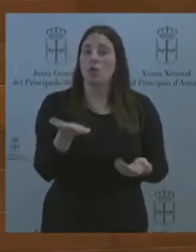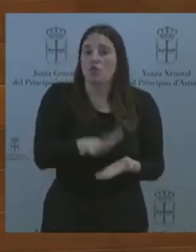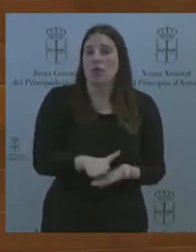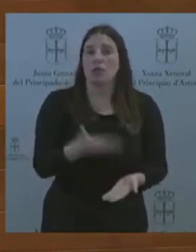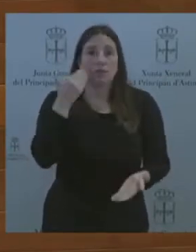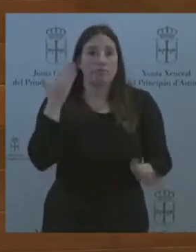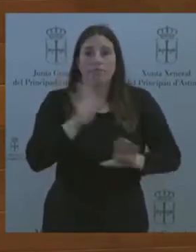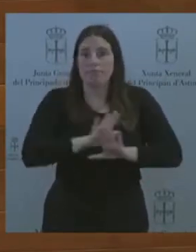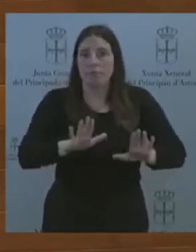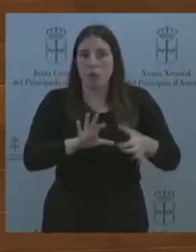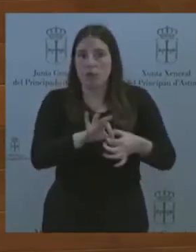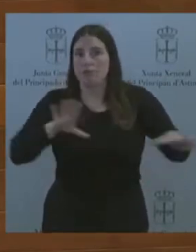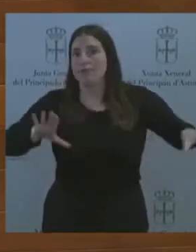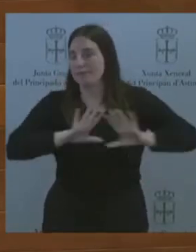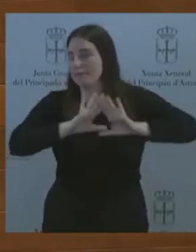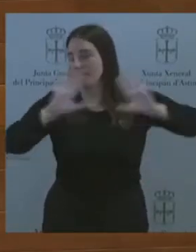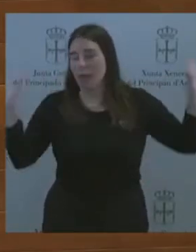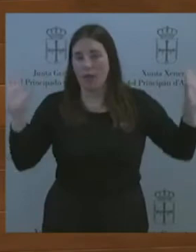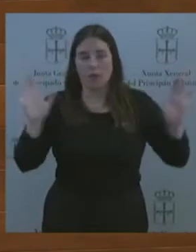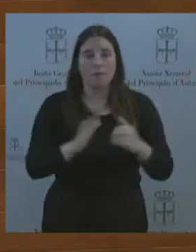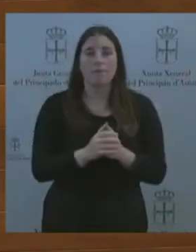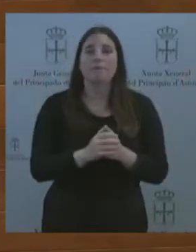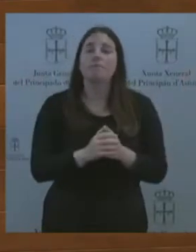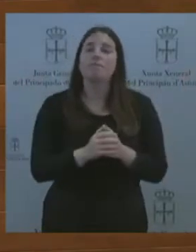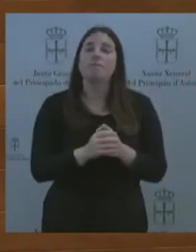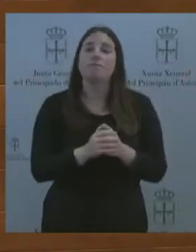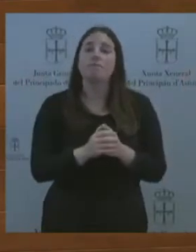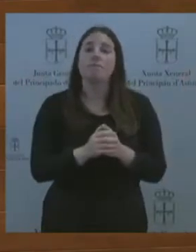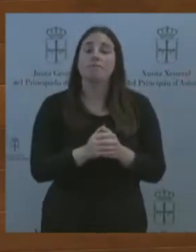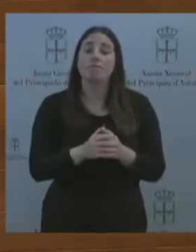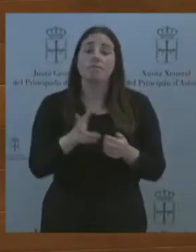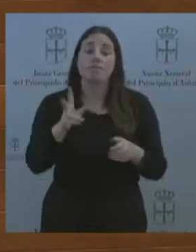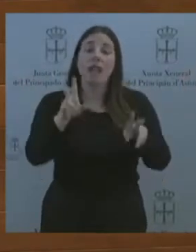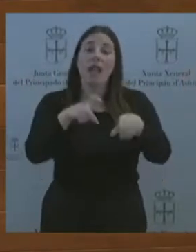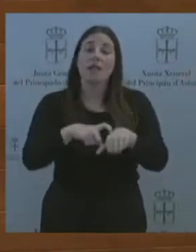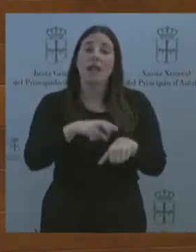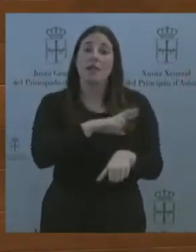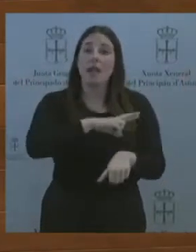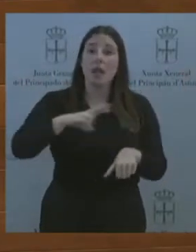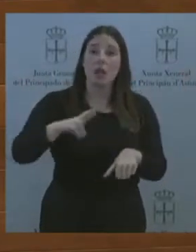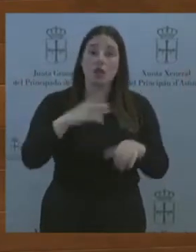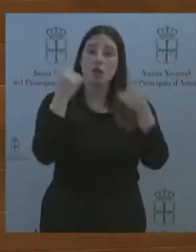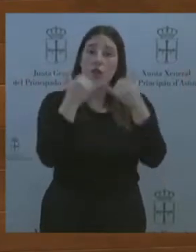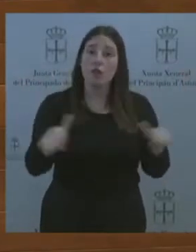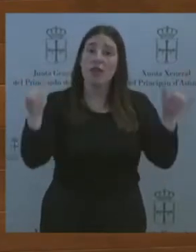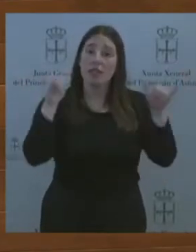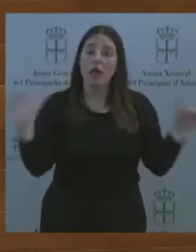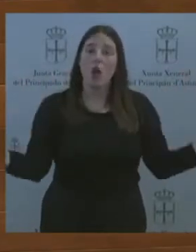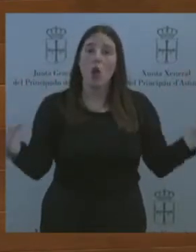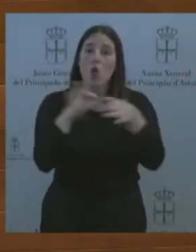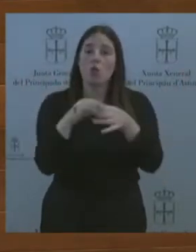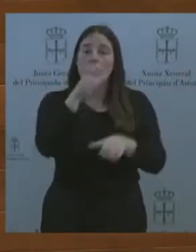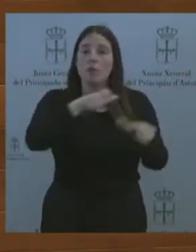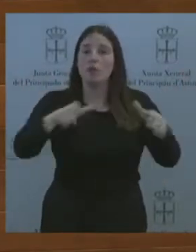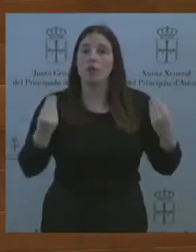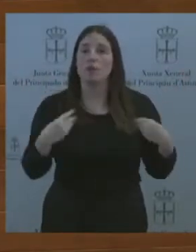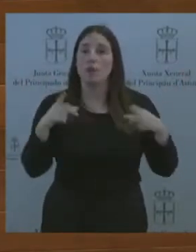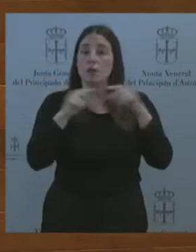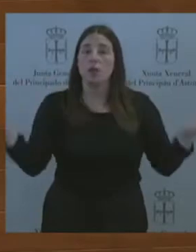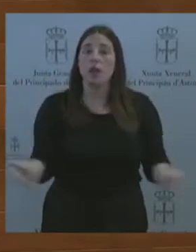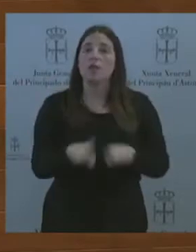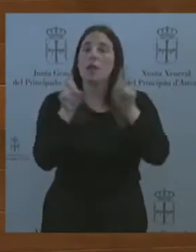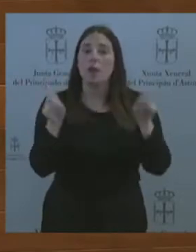renegación de carácter religioso y tradicional de la fiesta que une a todos los asturianos, independientemente de cómo nos sintamos o cómo